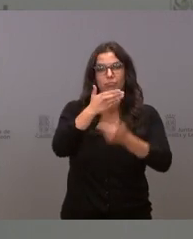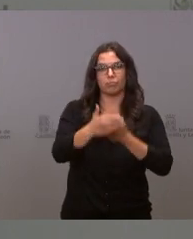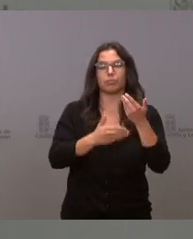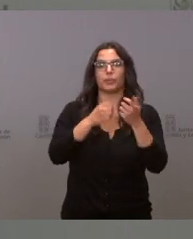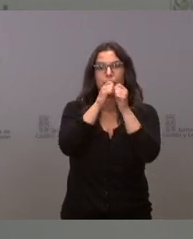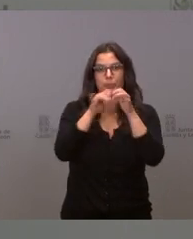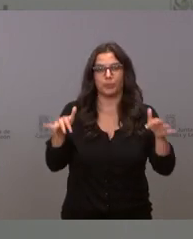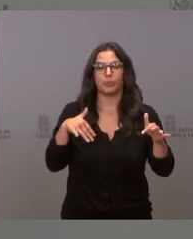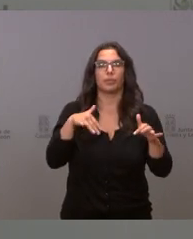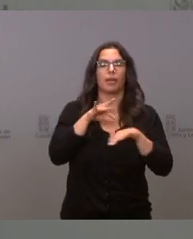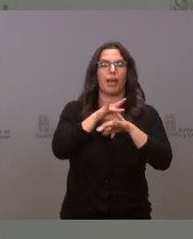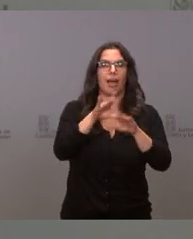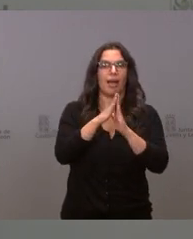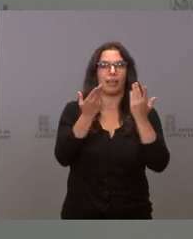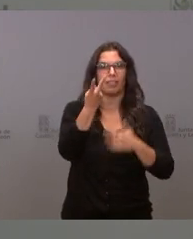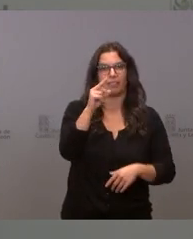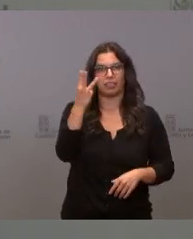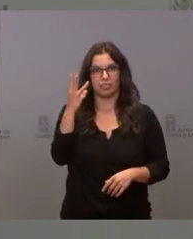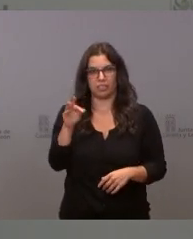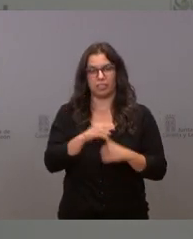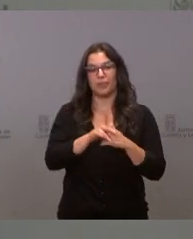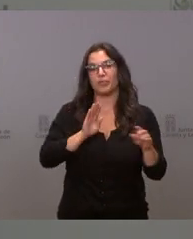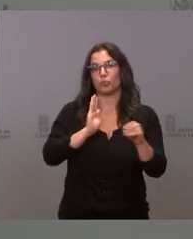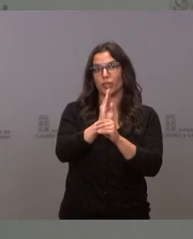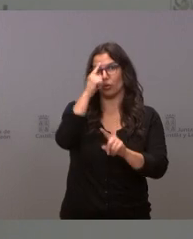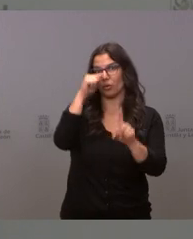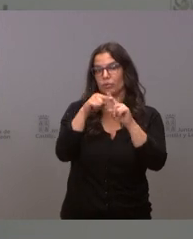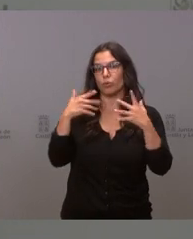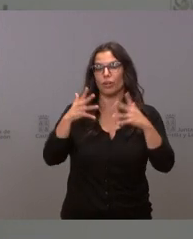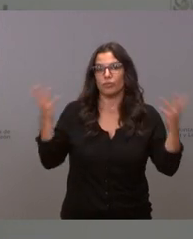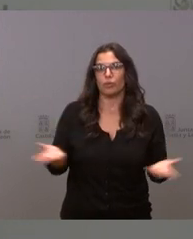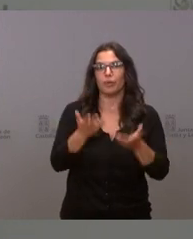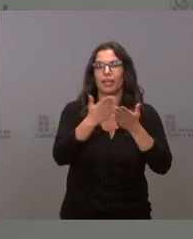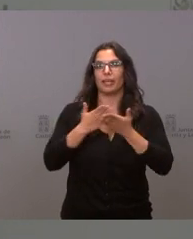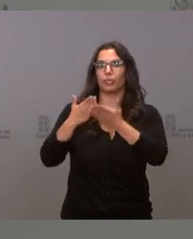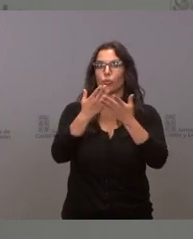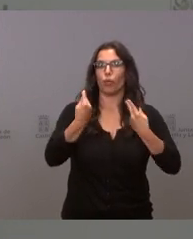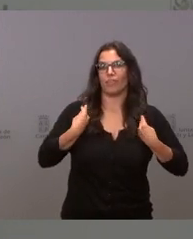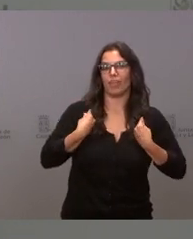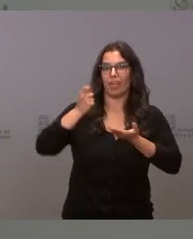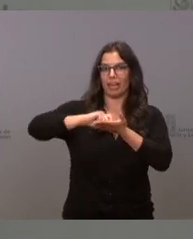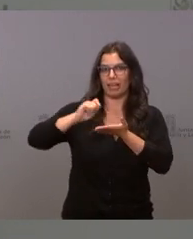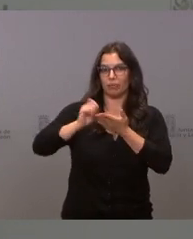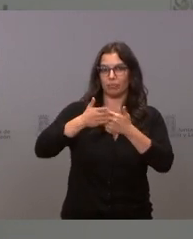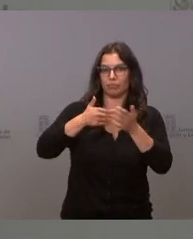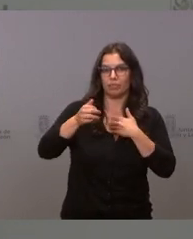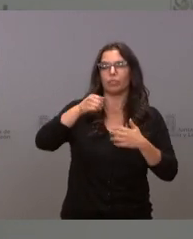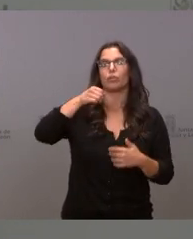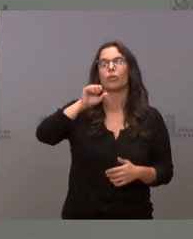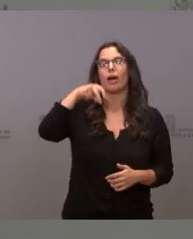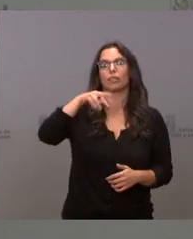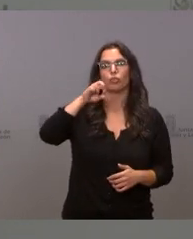2030. Esta subvención tiene como finalidad fomentar el estudio de la vida y la obra de don Antonio Machado,